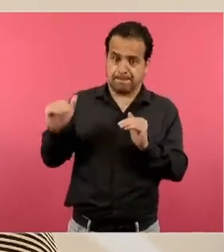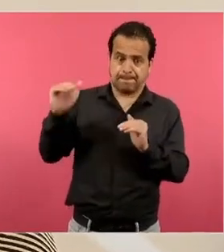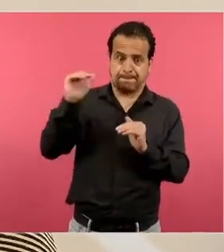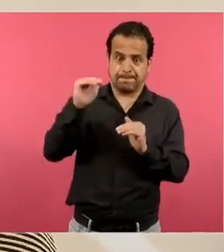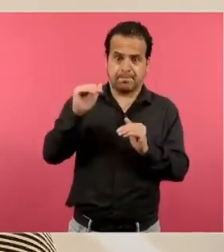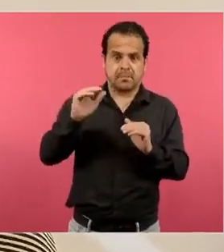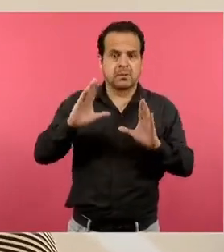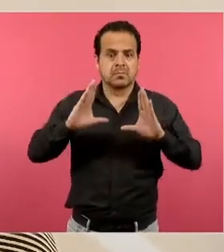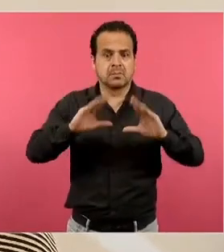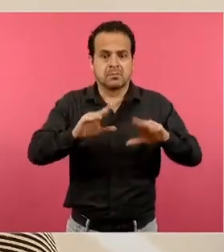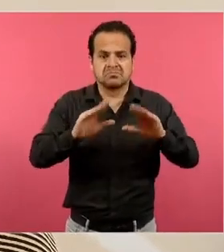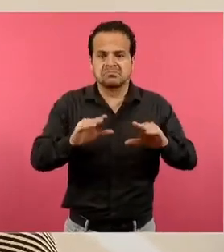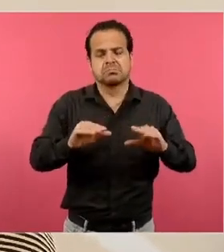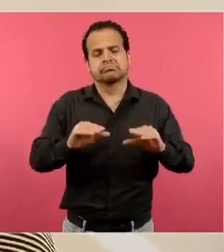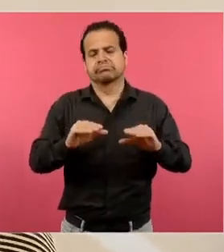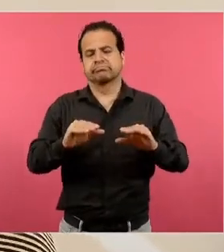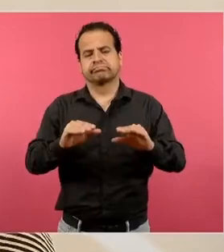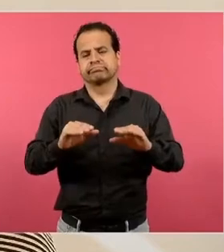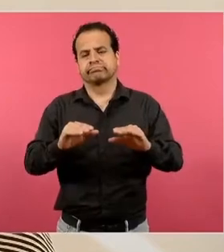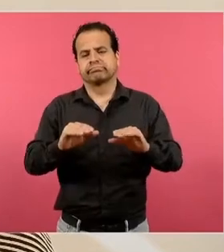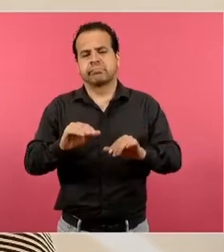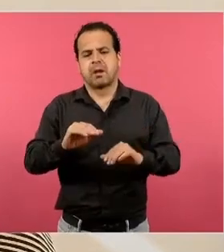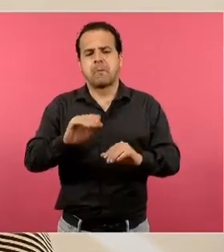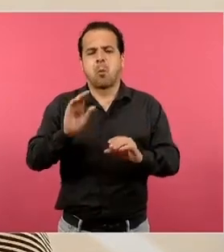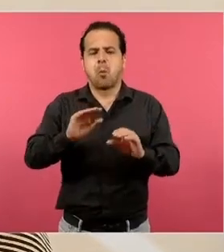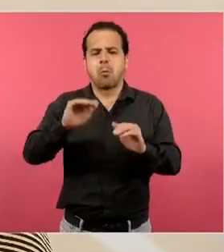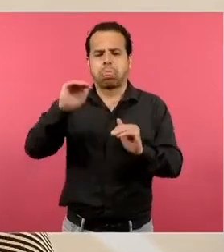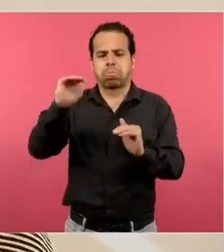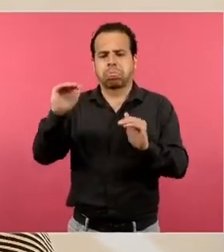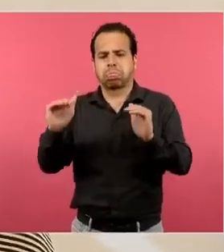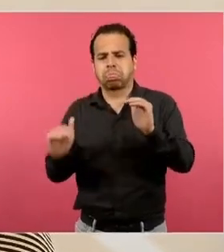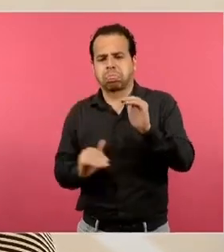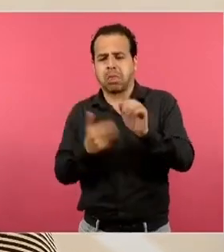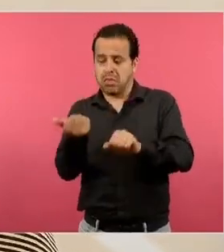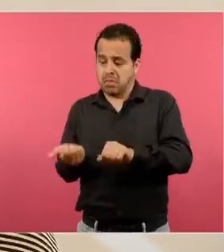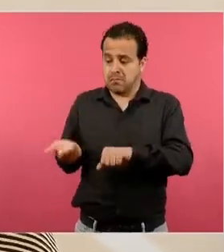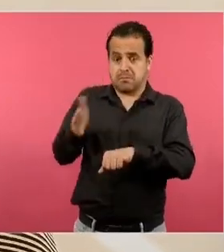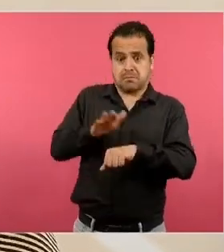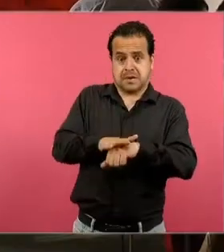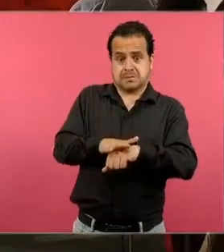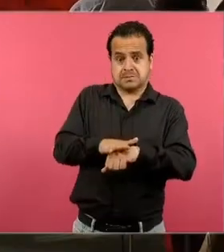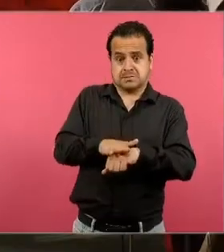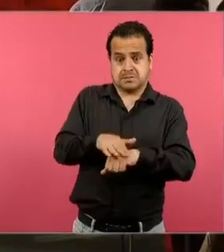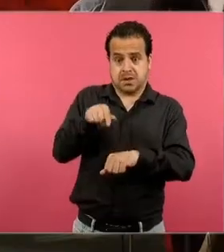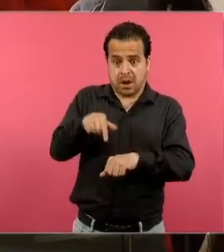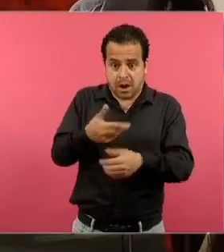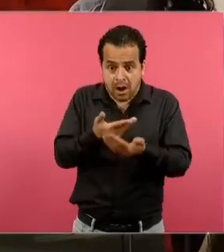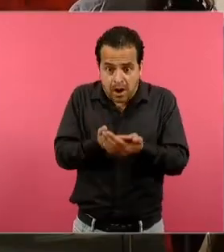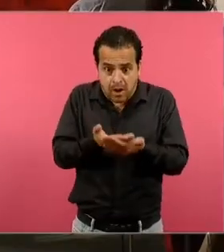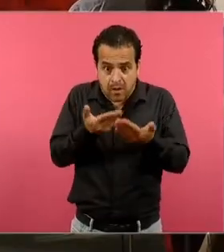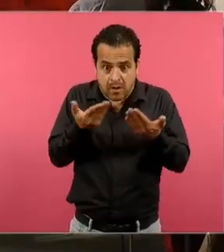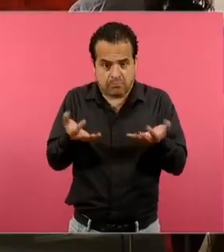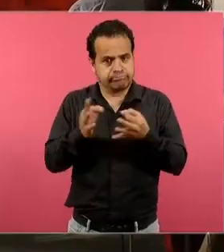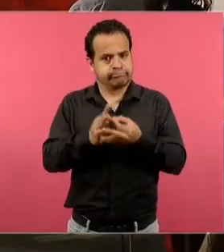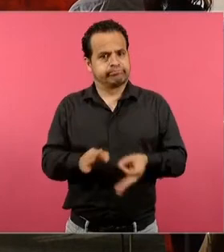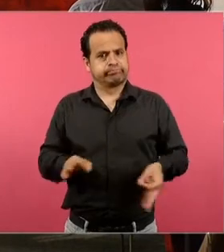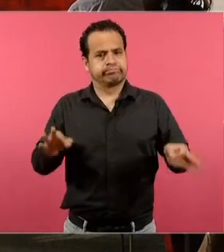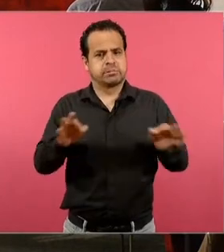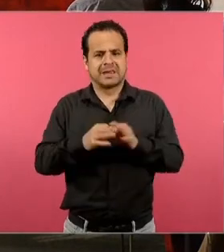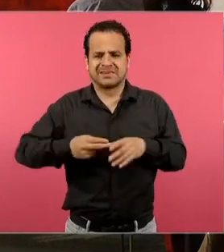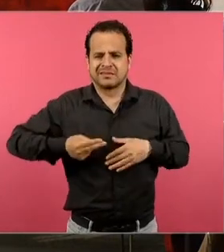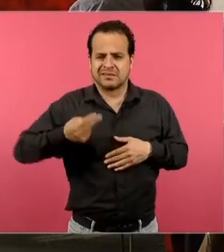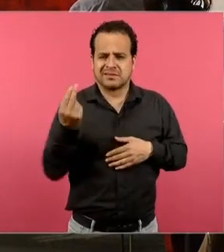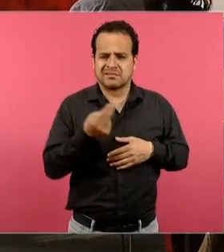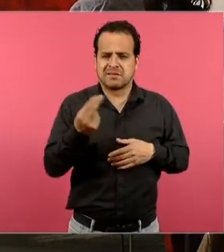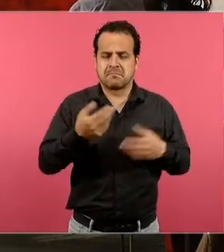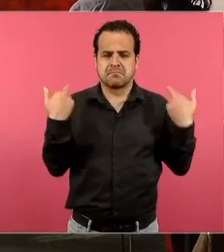que lo que se necesita ahora es recuperar la misma memoria magisterial, recuperar, reconstruir justamente esa imagen social